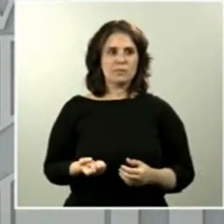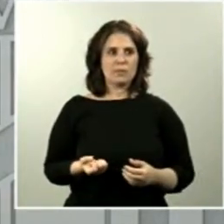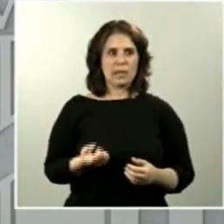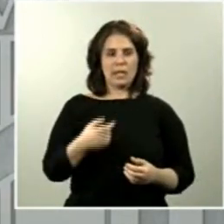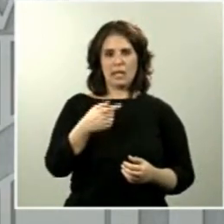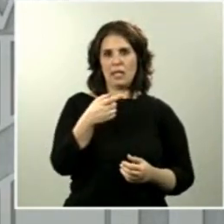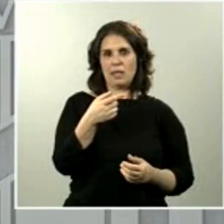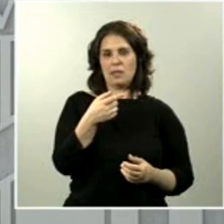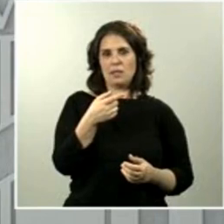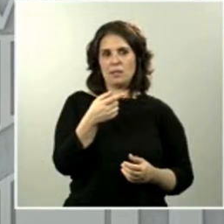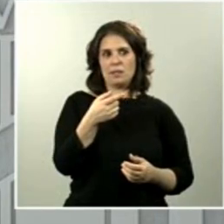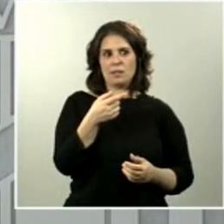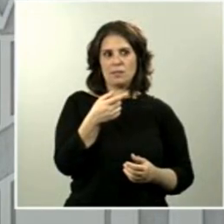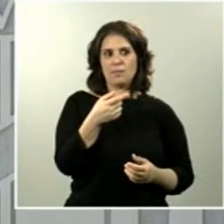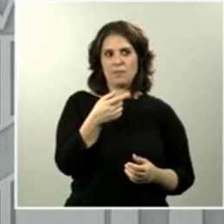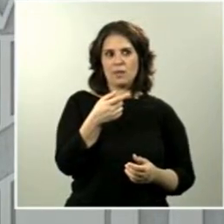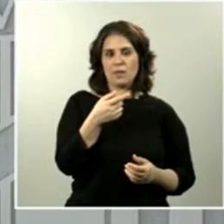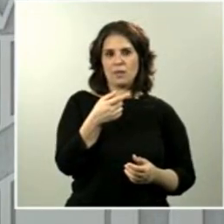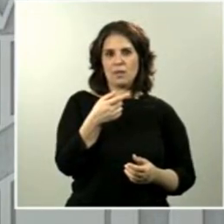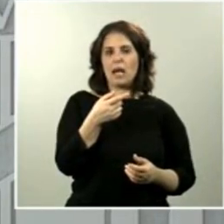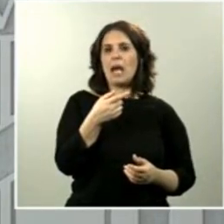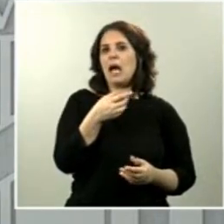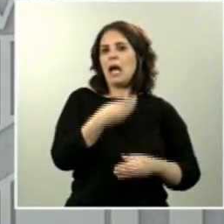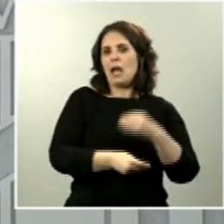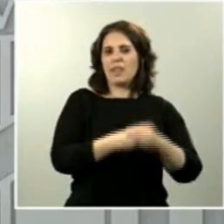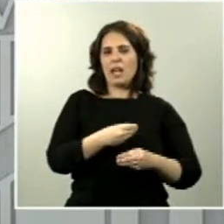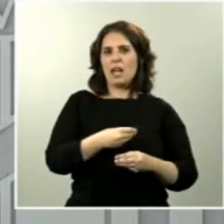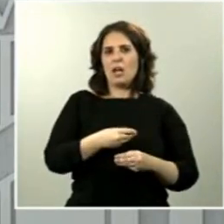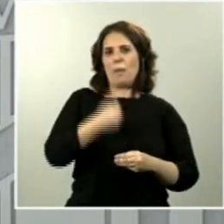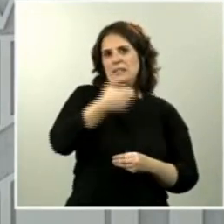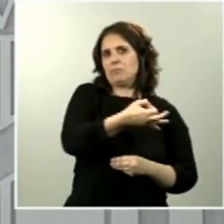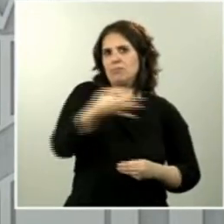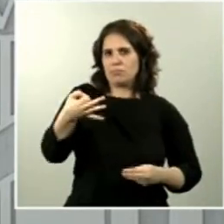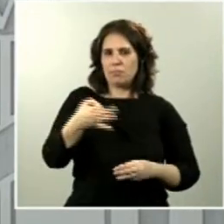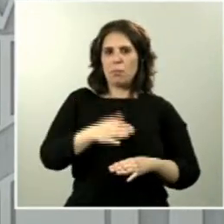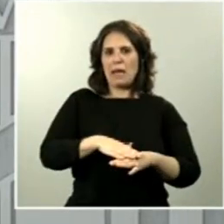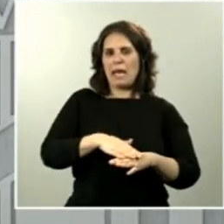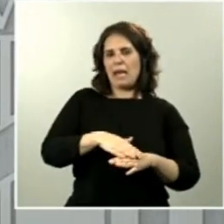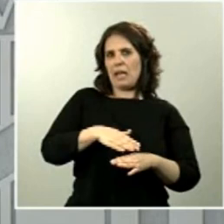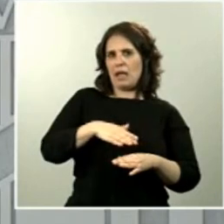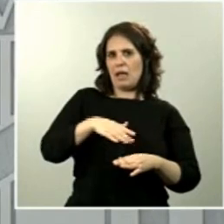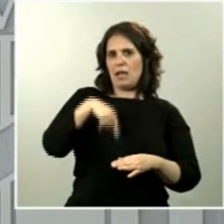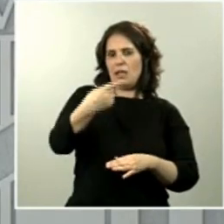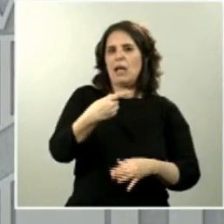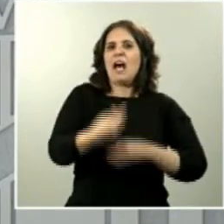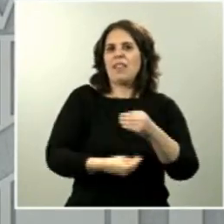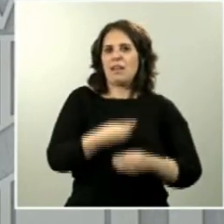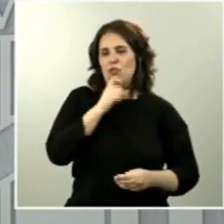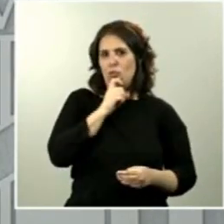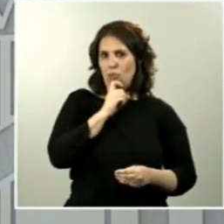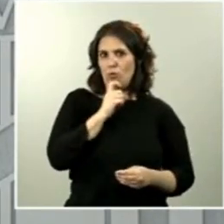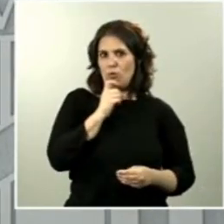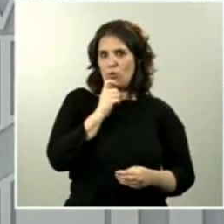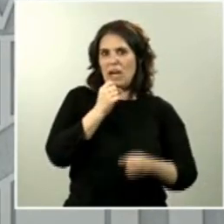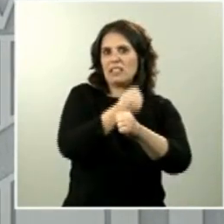o emite recomendaciones respecto a cómo se tienen que desarrollar todas las actividades. de hecho, gran parte de las